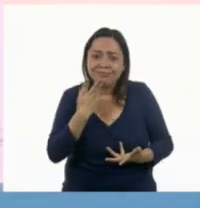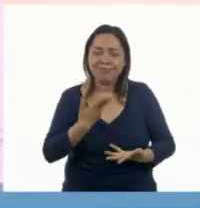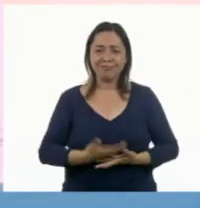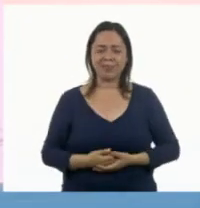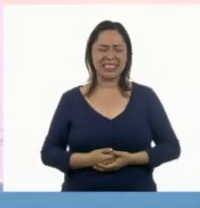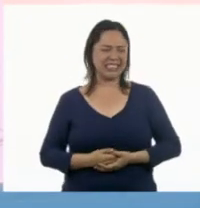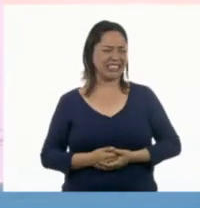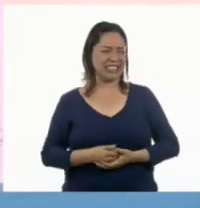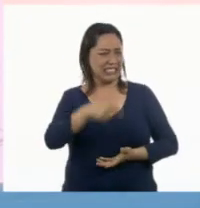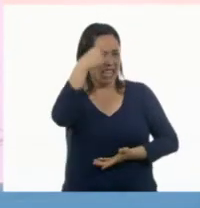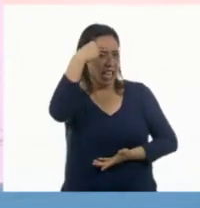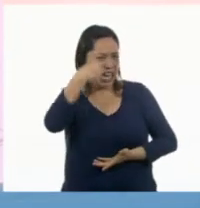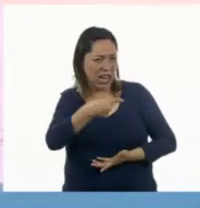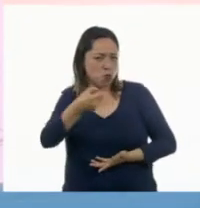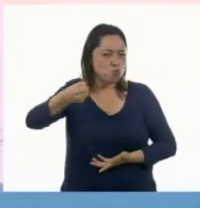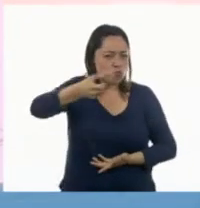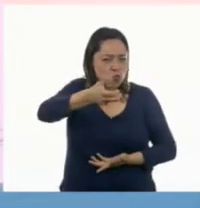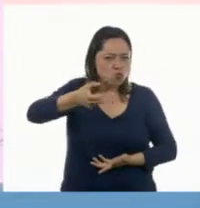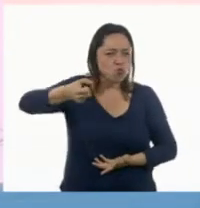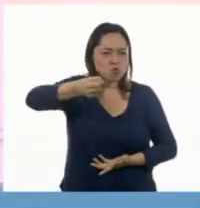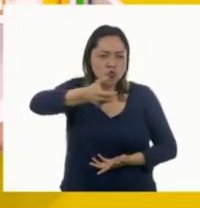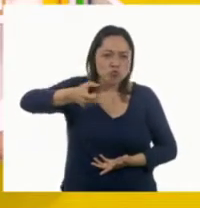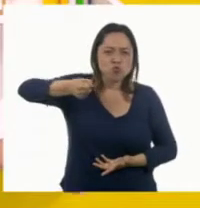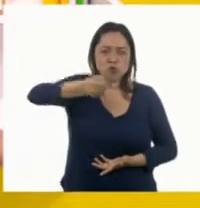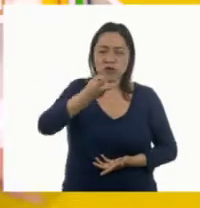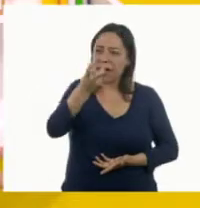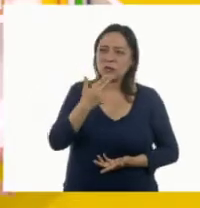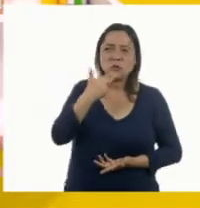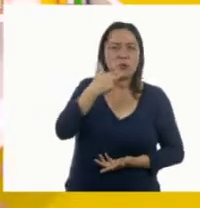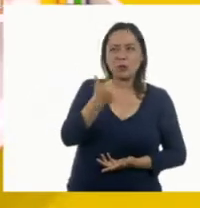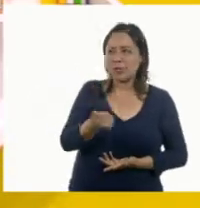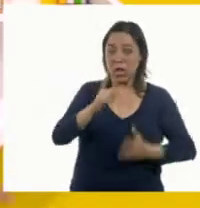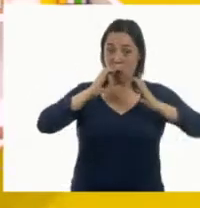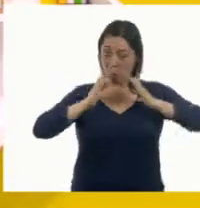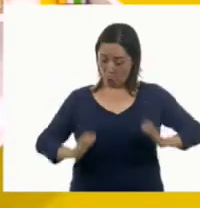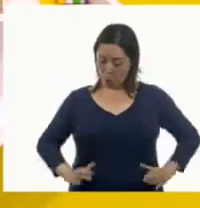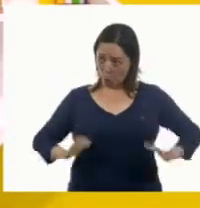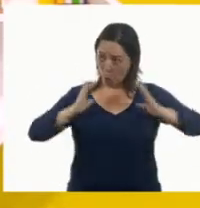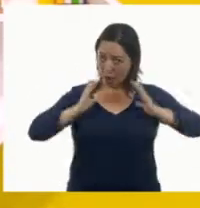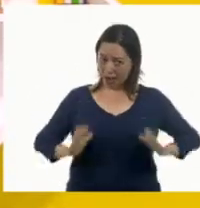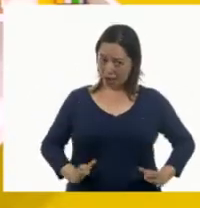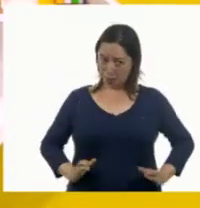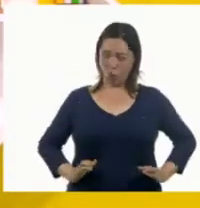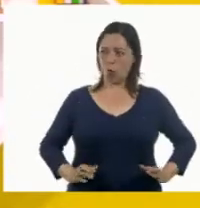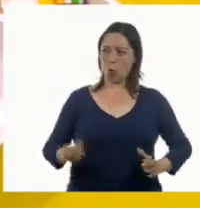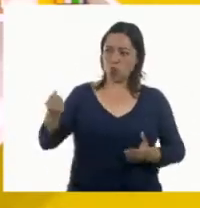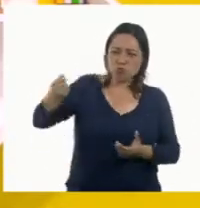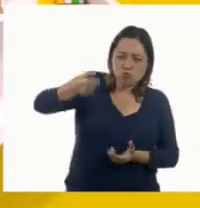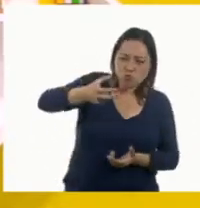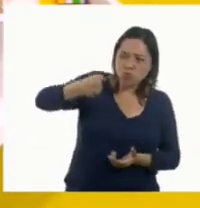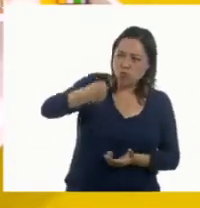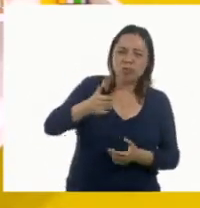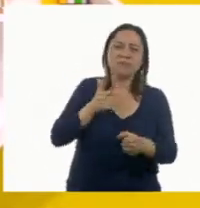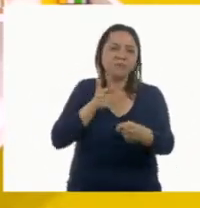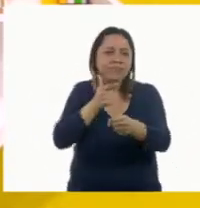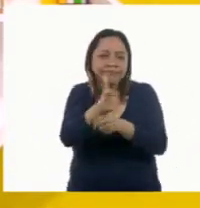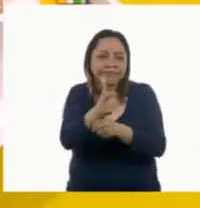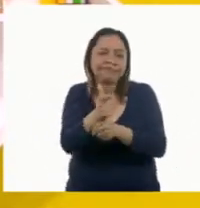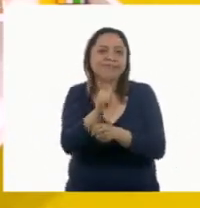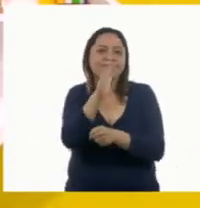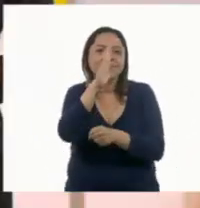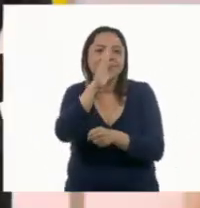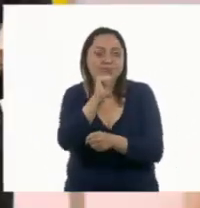pistas no nos sirvieron. No, los rasgos físicos no nos están funcionando para saber quién es Lalo y quién es Luis porque son gemelos.